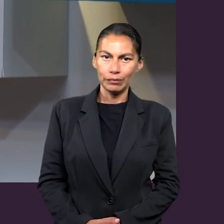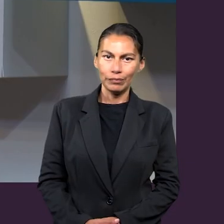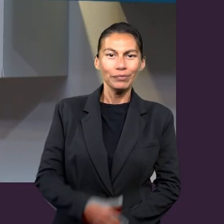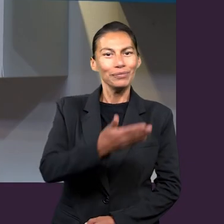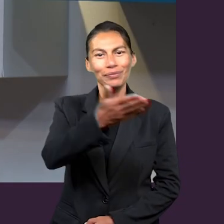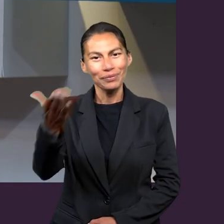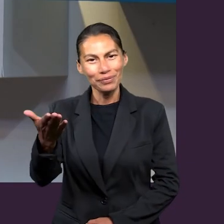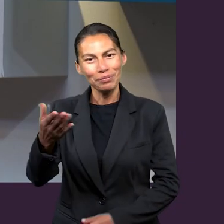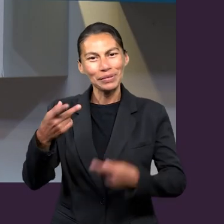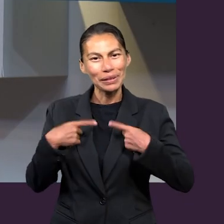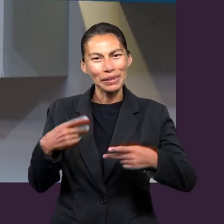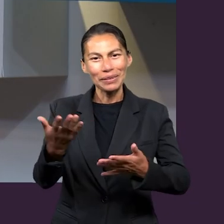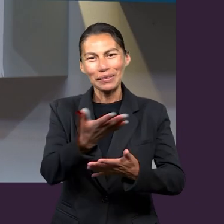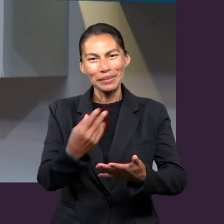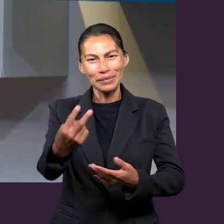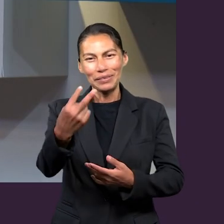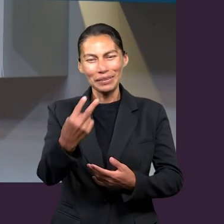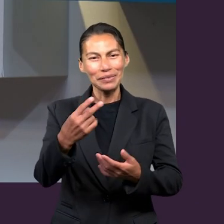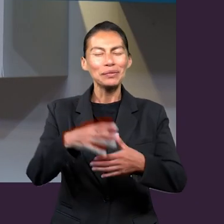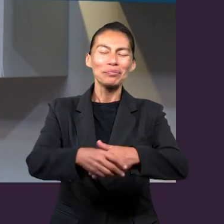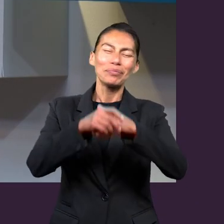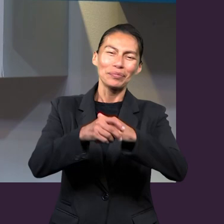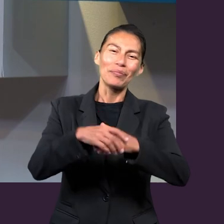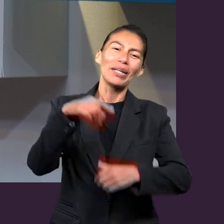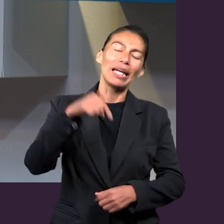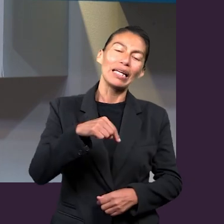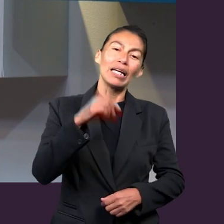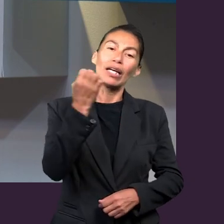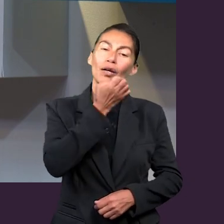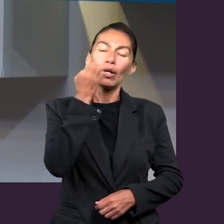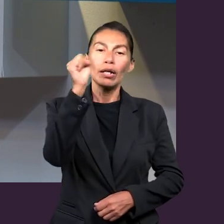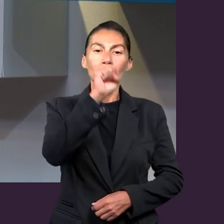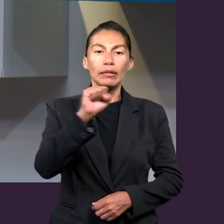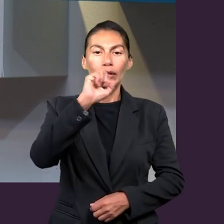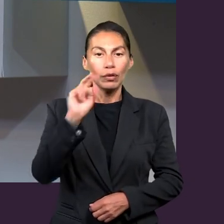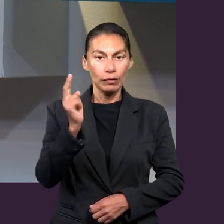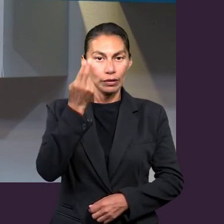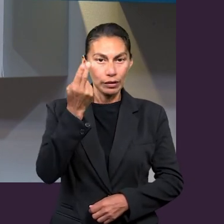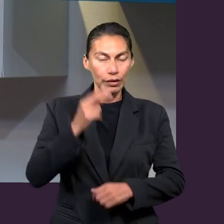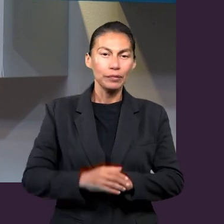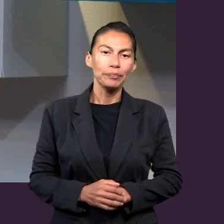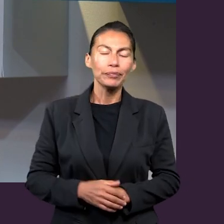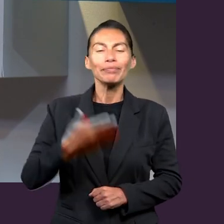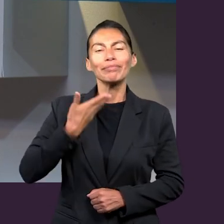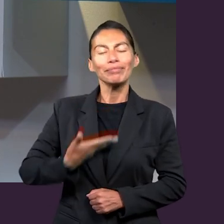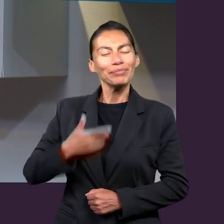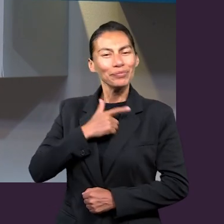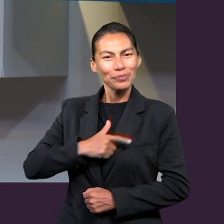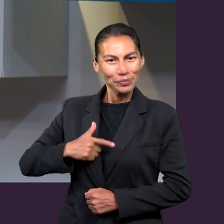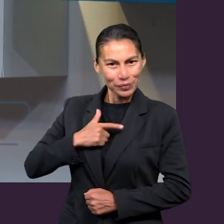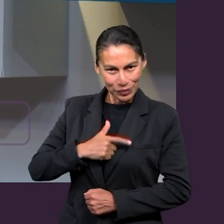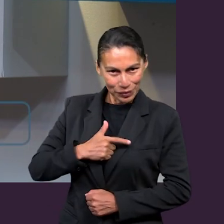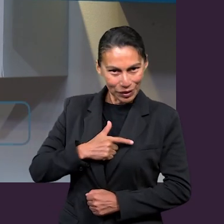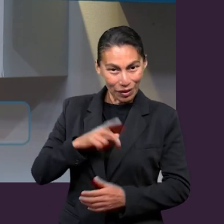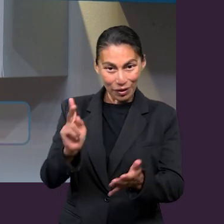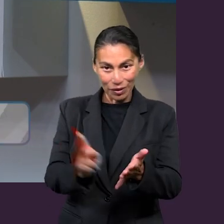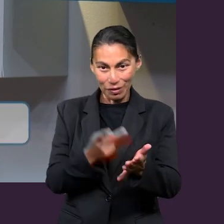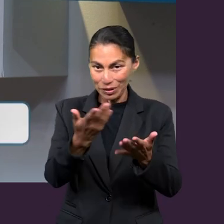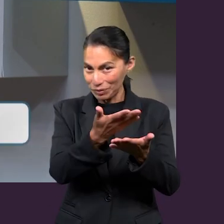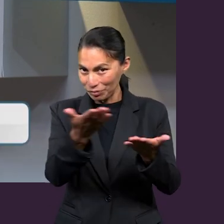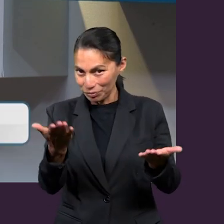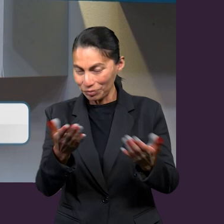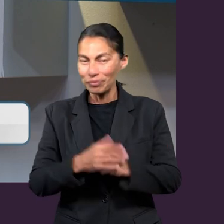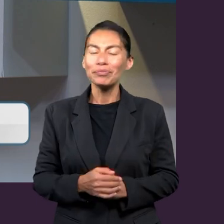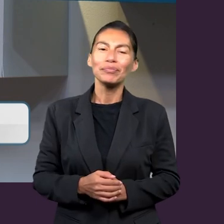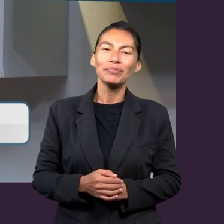Un saludo para todos los seguidores de la Escuela Sabática Universitaria. Para mí es un placer de nuevo